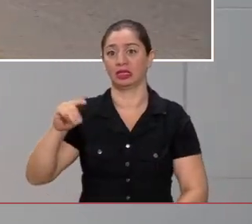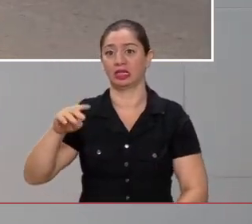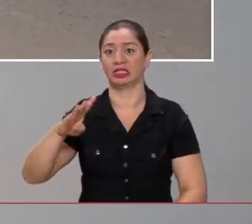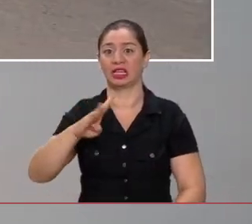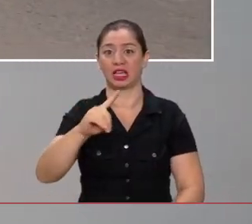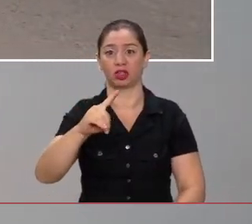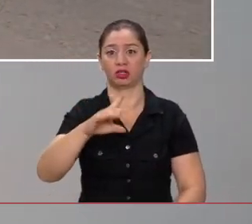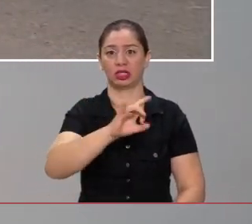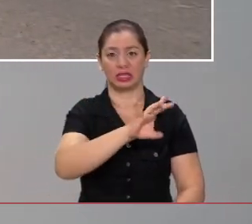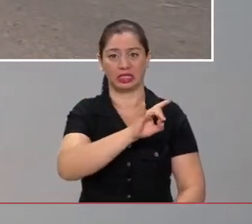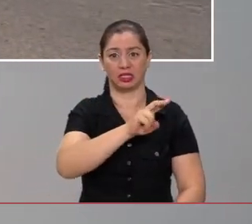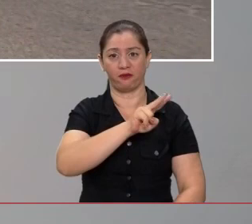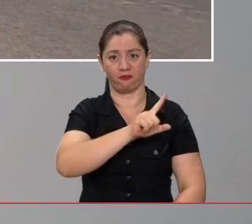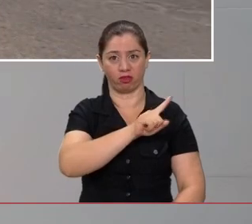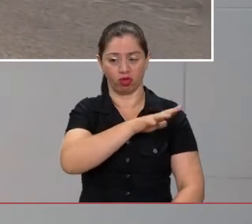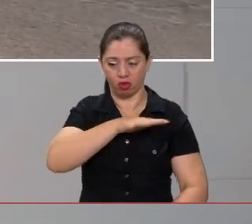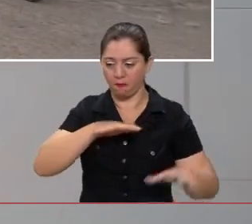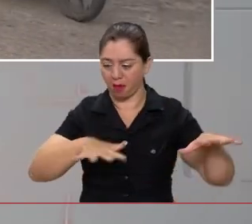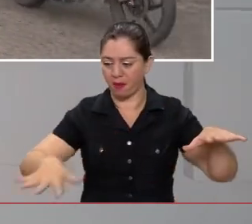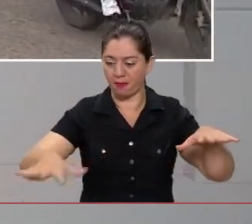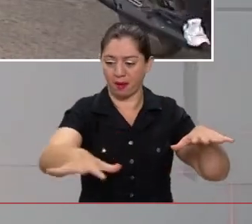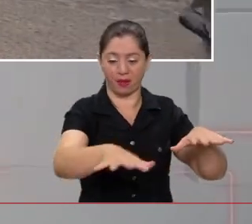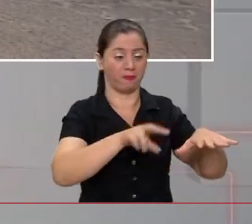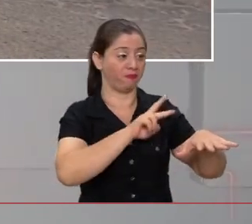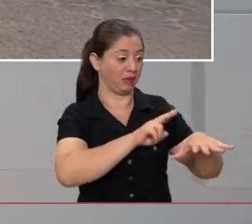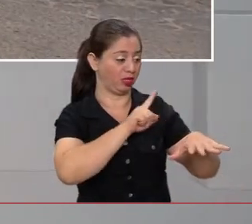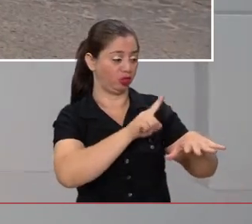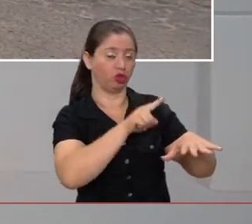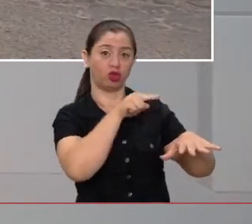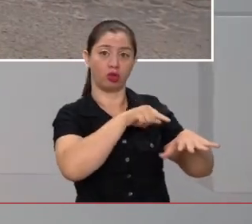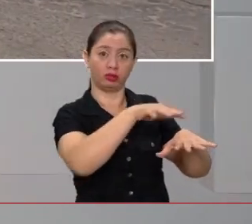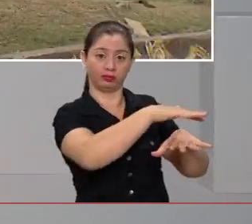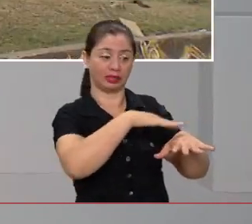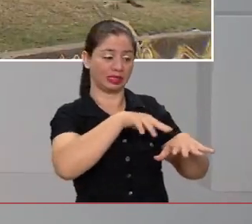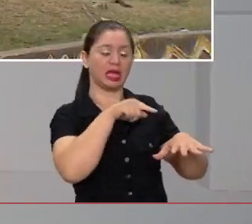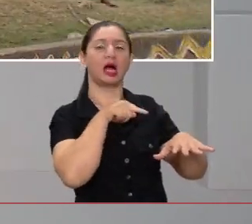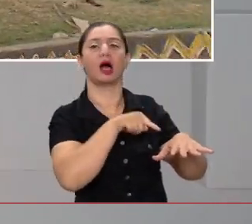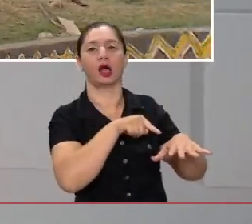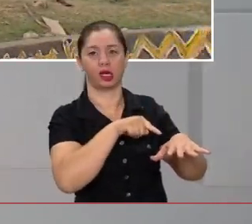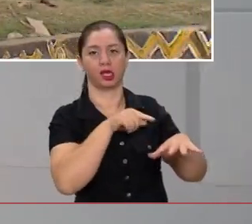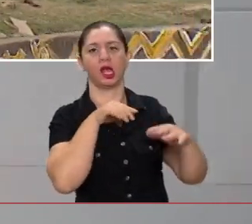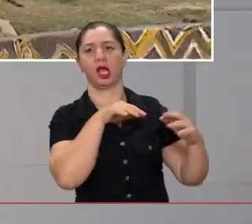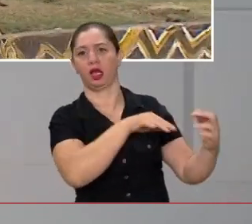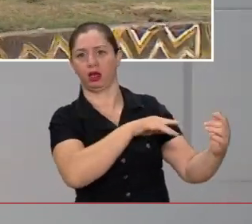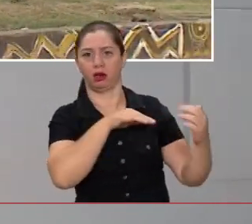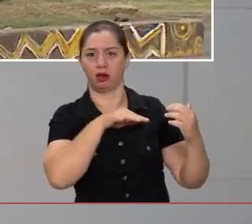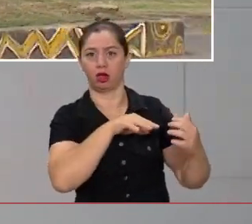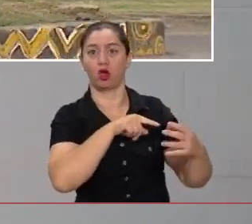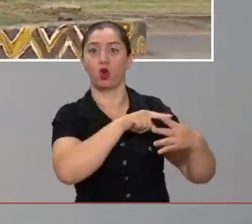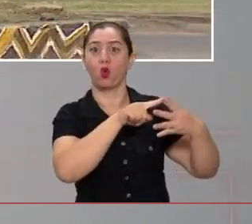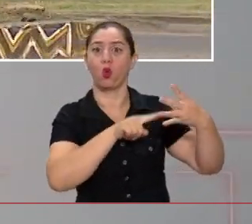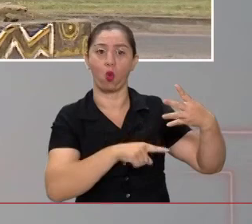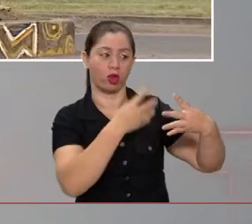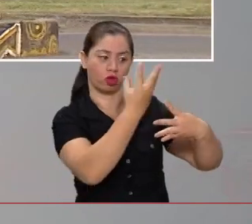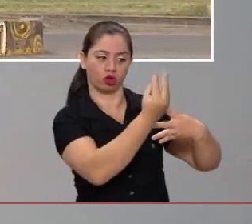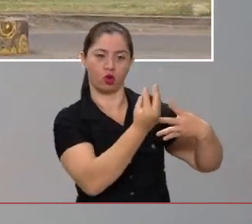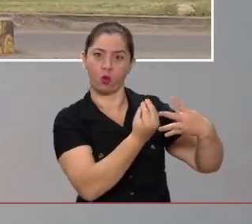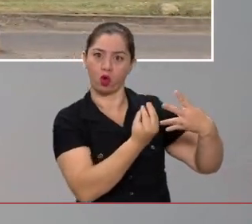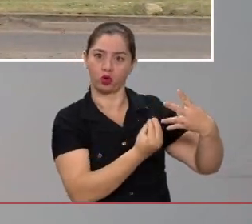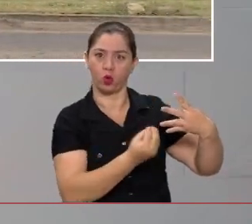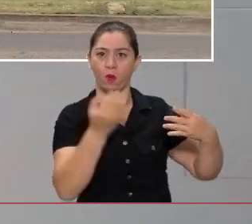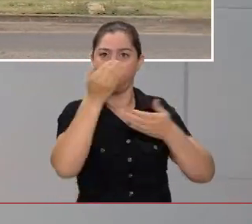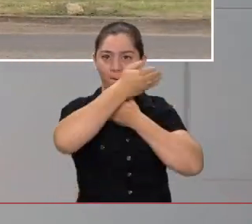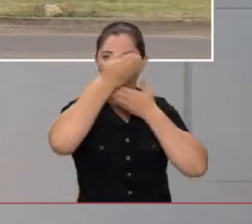15 y 21. Pues en esa última comuna, Paula, la 21, hay un conflicto armado entre cuatro pandillas que hasta con